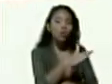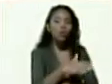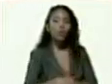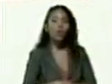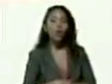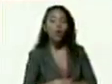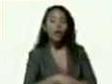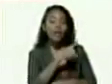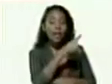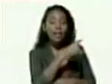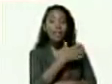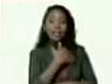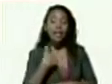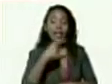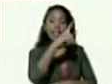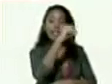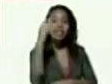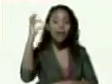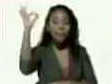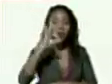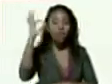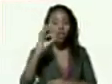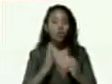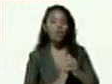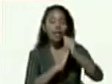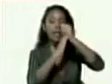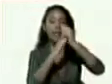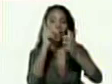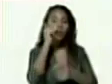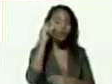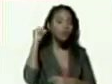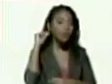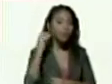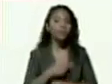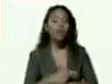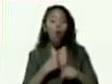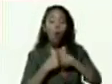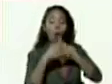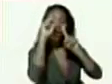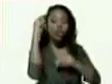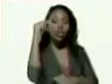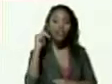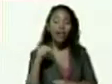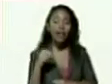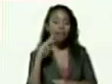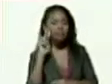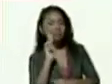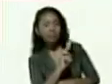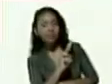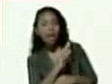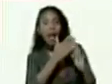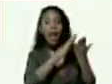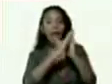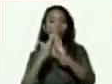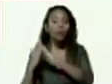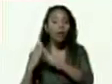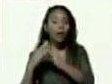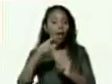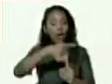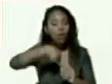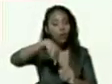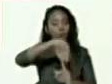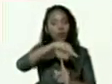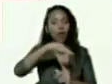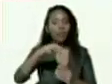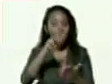es llegar al 100% de los líderes y lideres y el otro nivel presidente tiene que ver con las comunidades y los círculos de lectura